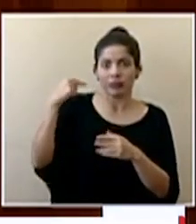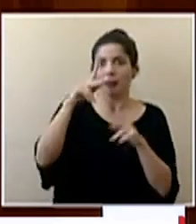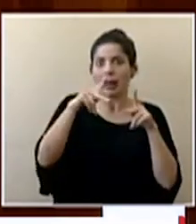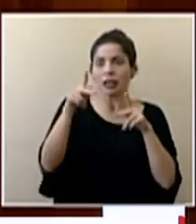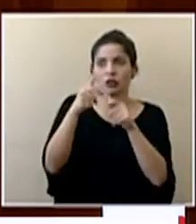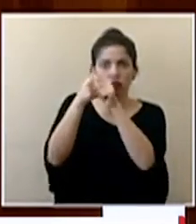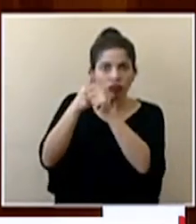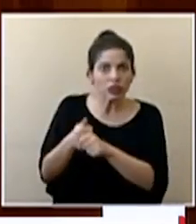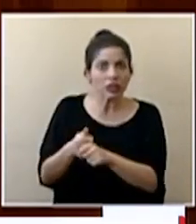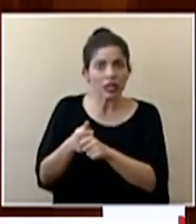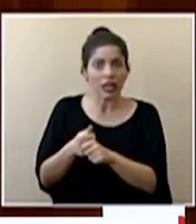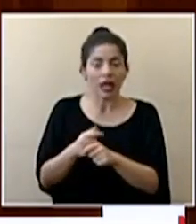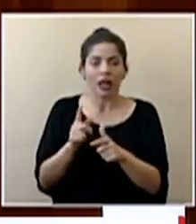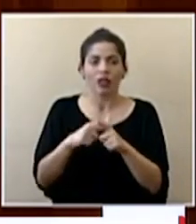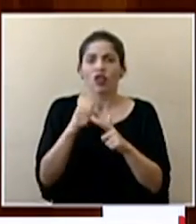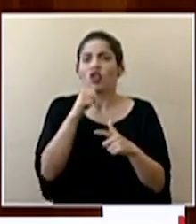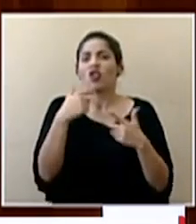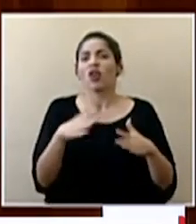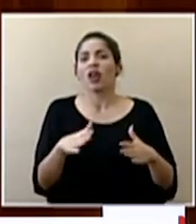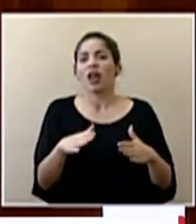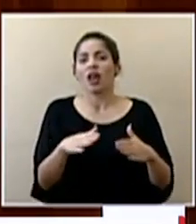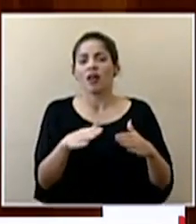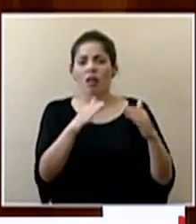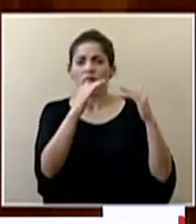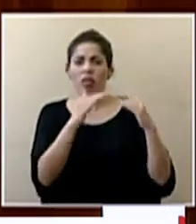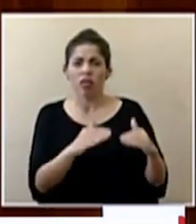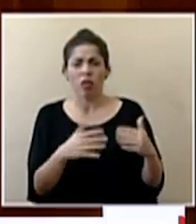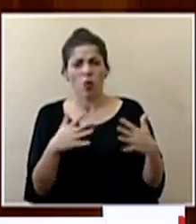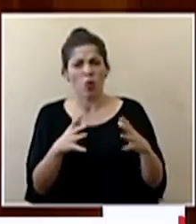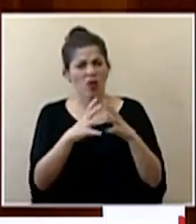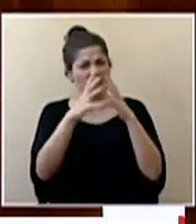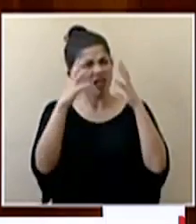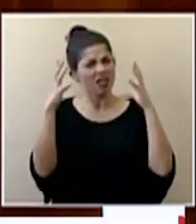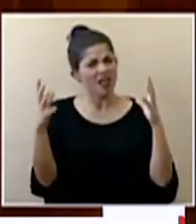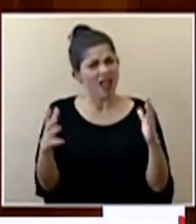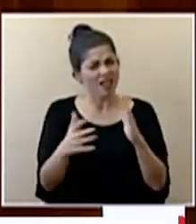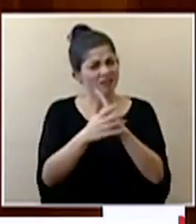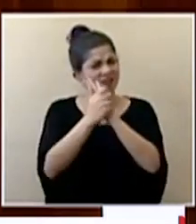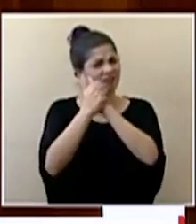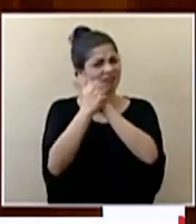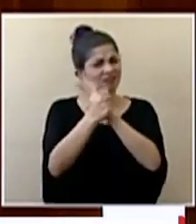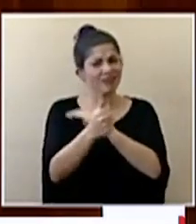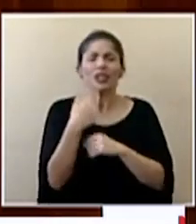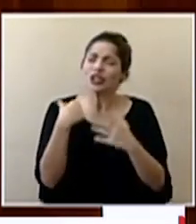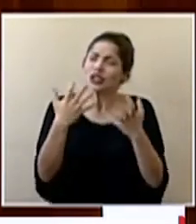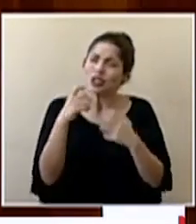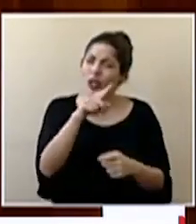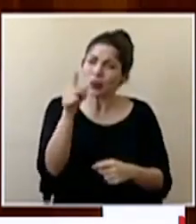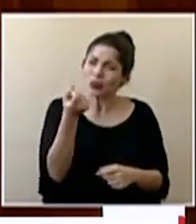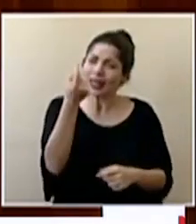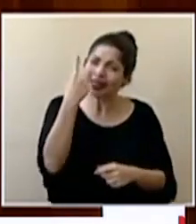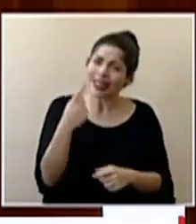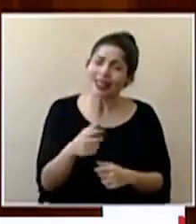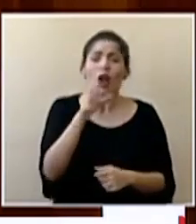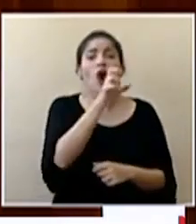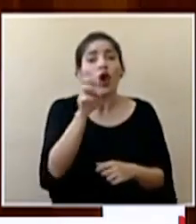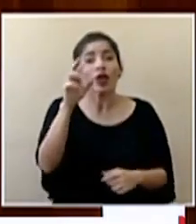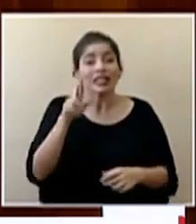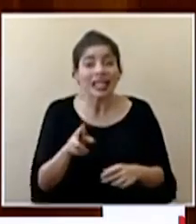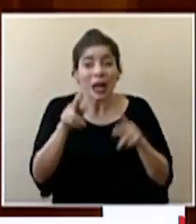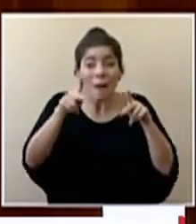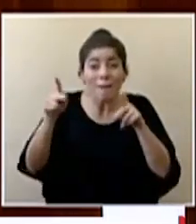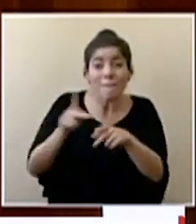y yo tampoco quiero desmeritar la enorme capacidad yo creo que lo entendamos o Costa Rica los